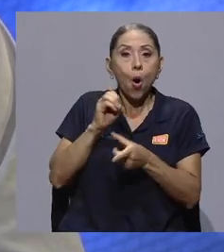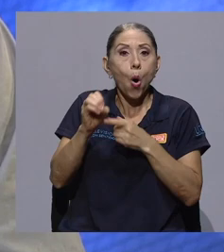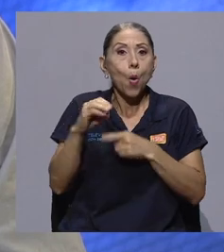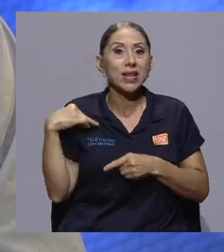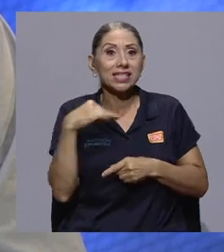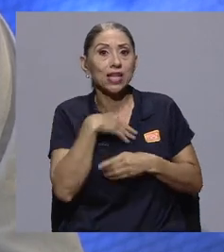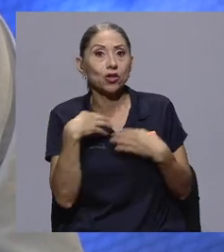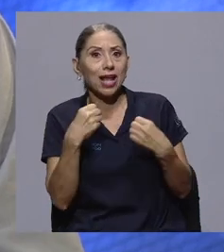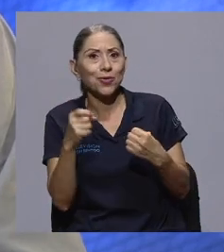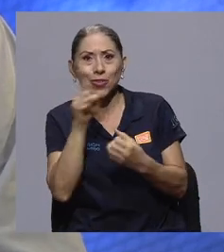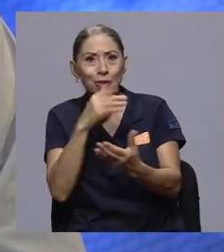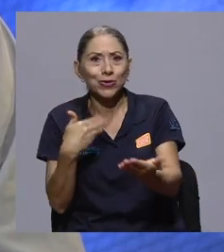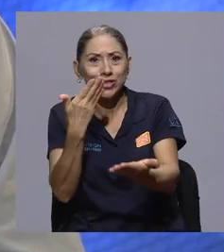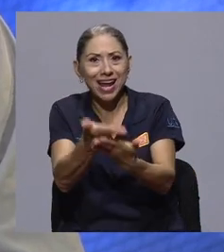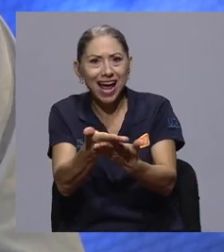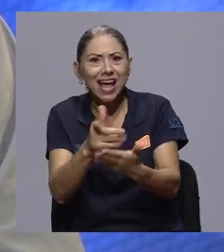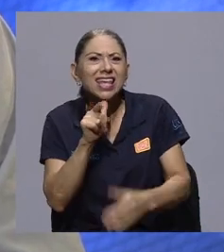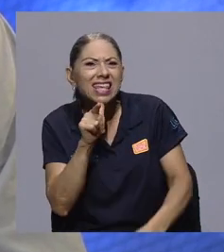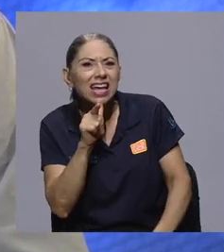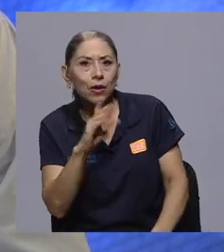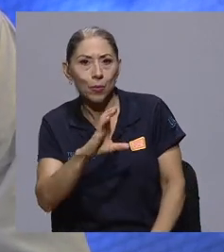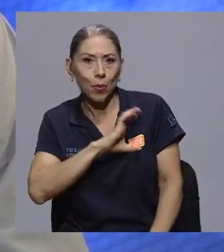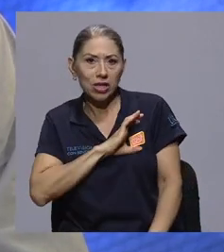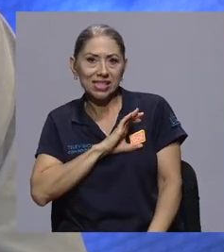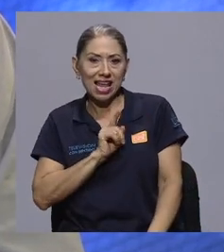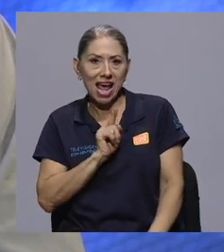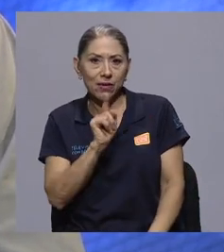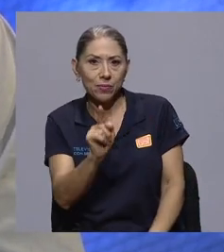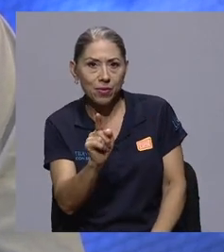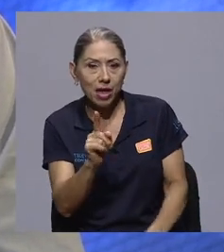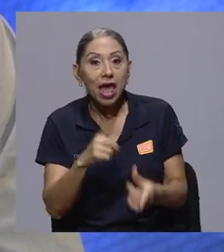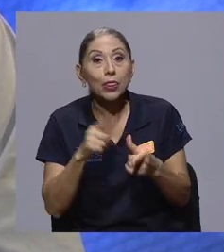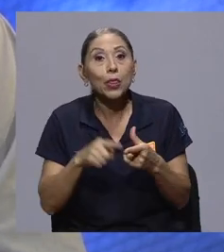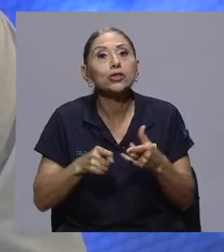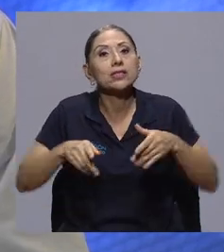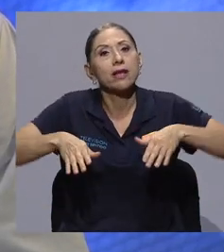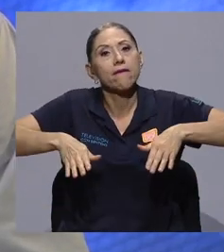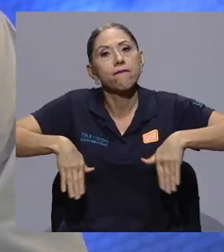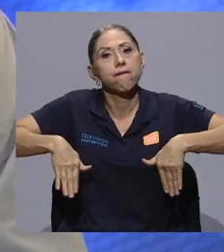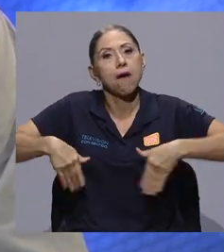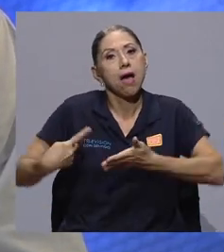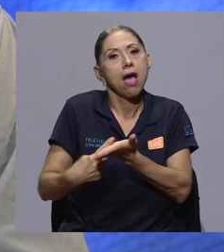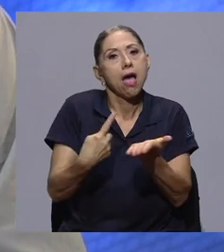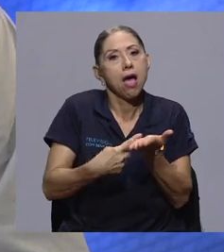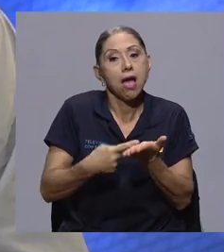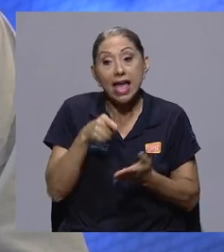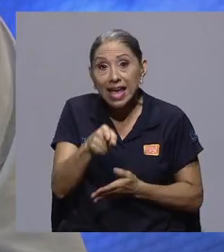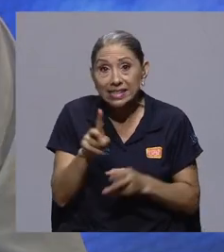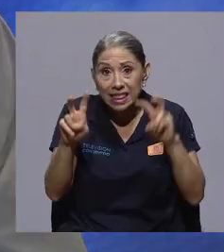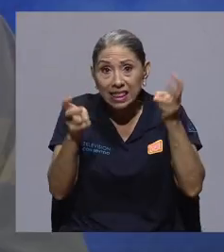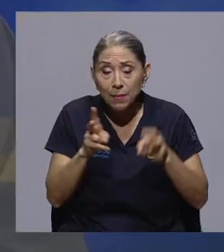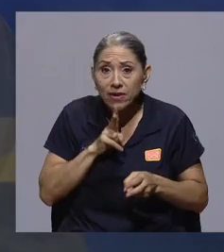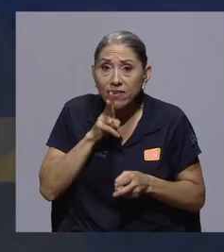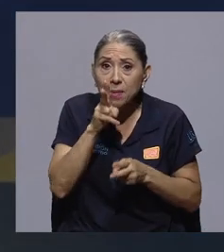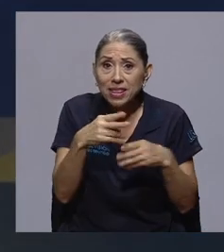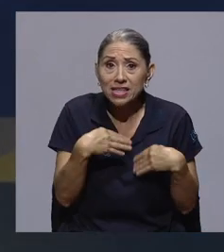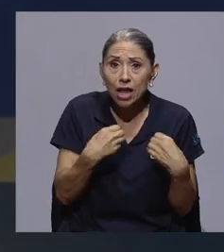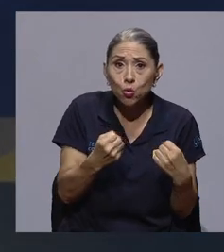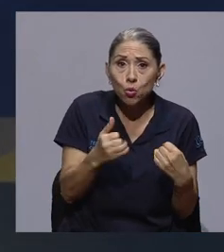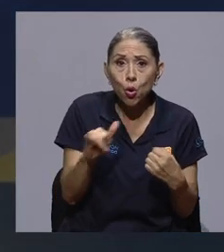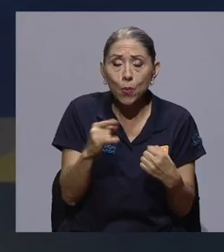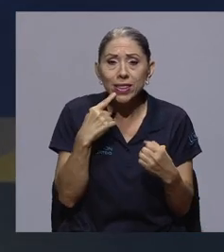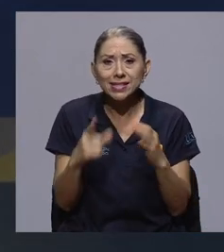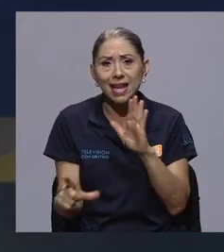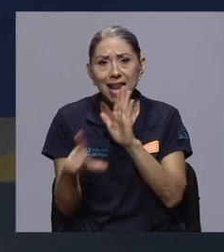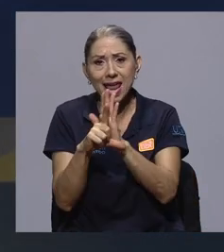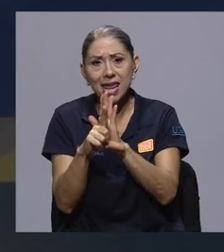del Ministerio de Salud. Llega un policía. Entonces, también hay una discusión que no se ha dado en si esto realmente es un tema de salud, como lo dice